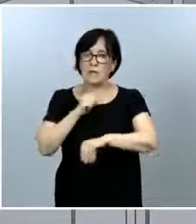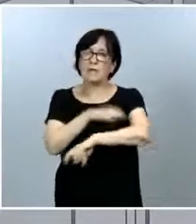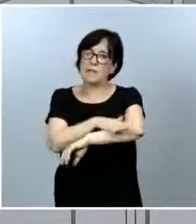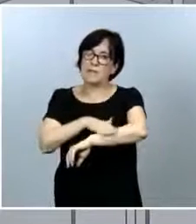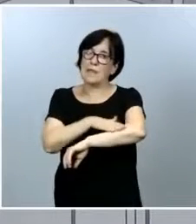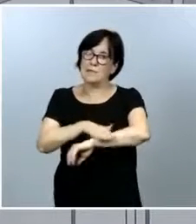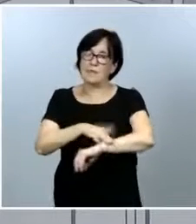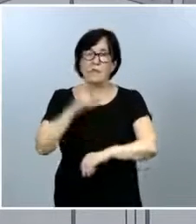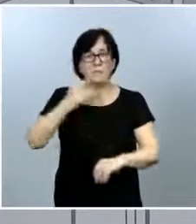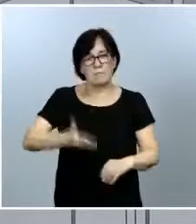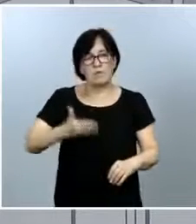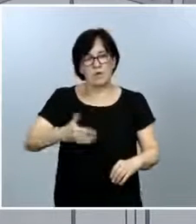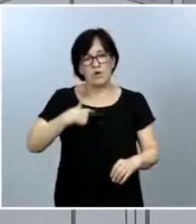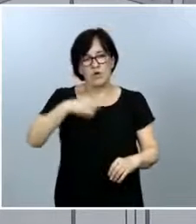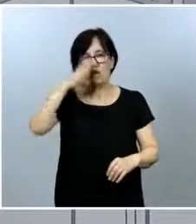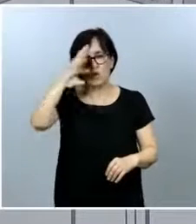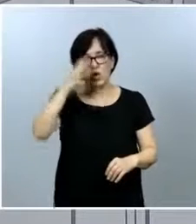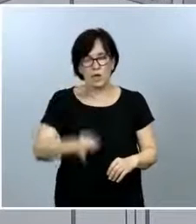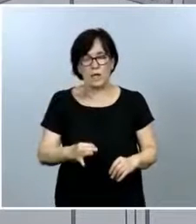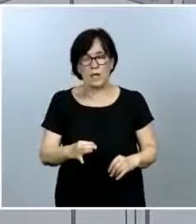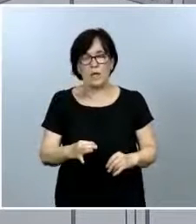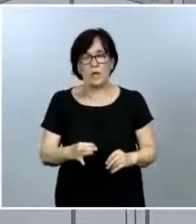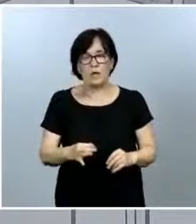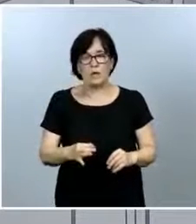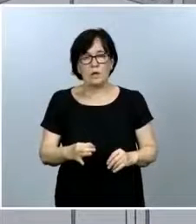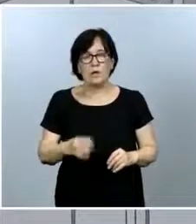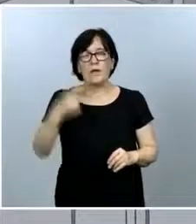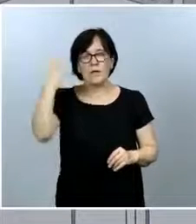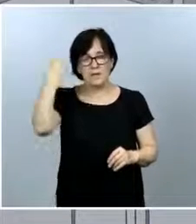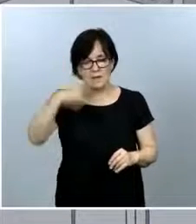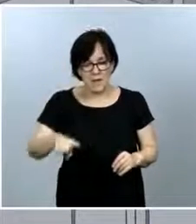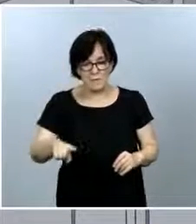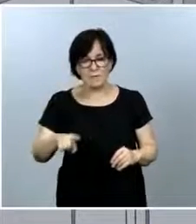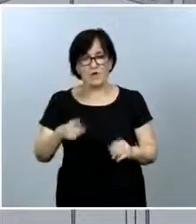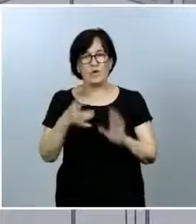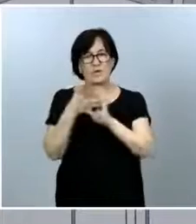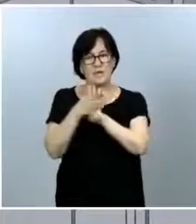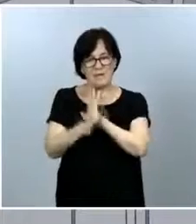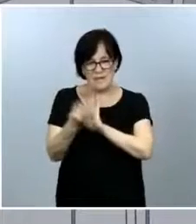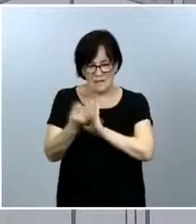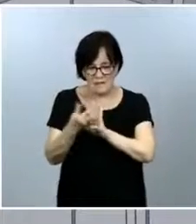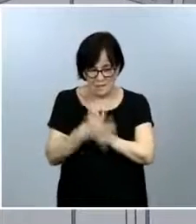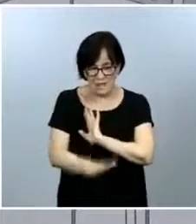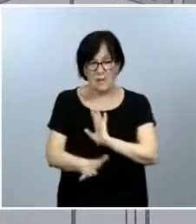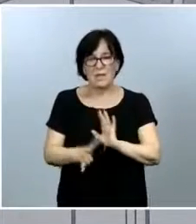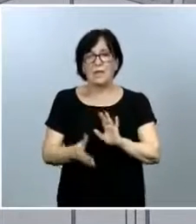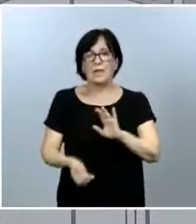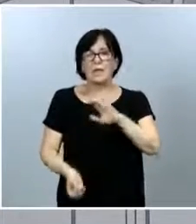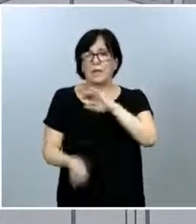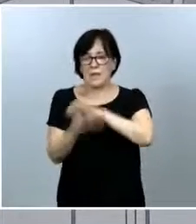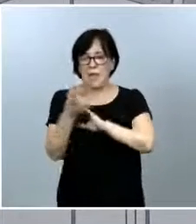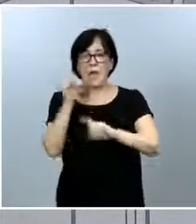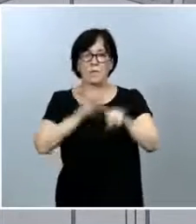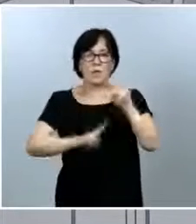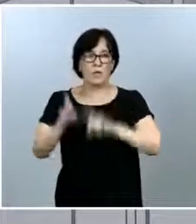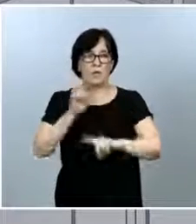importante y yo creo que sabemos lo que ello implica sabemos que genera problemas no todo es